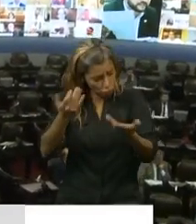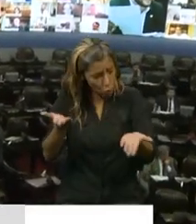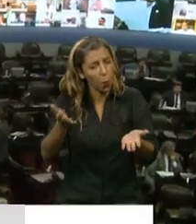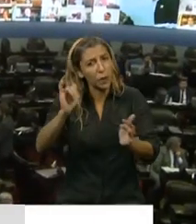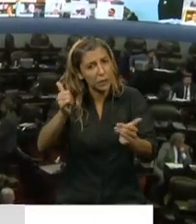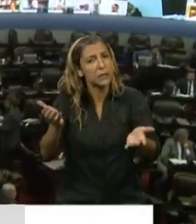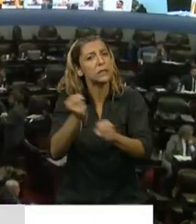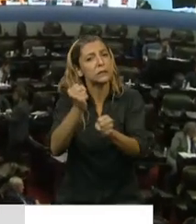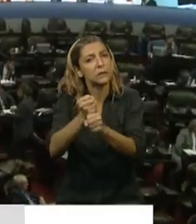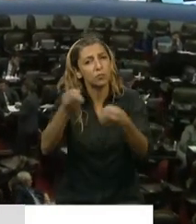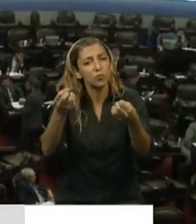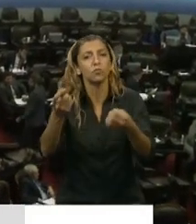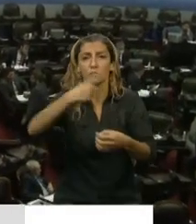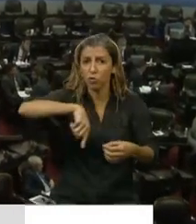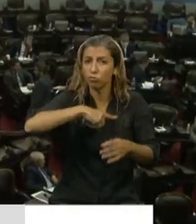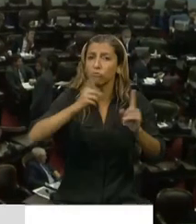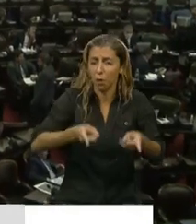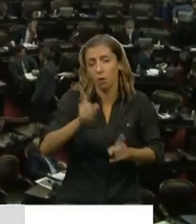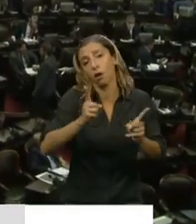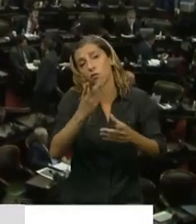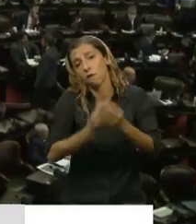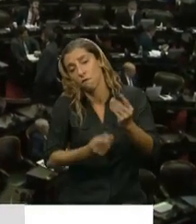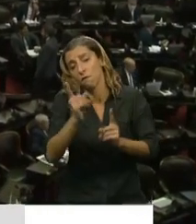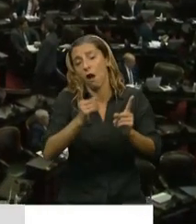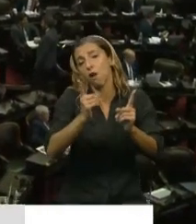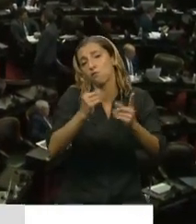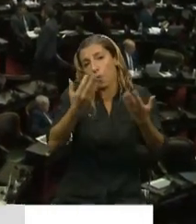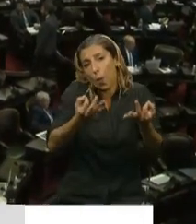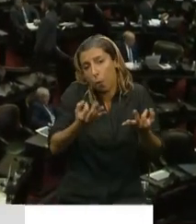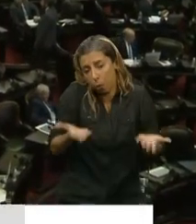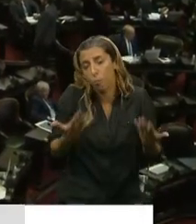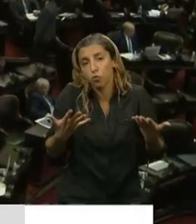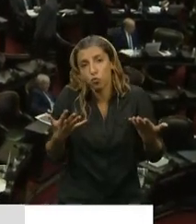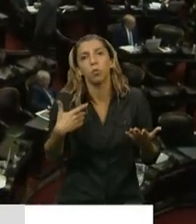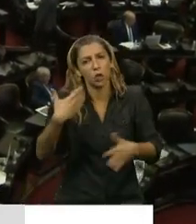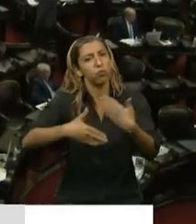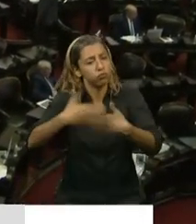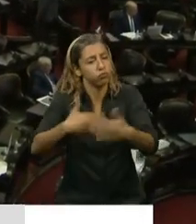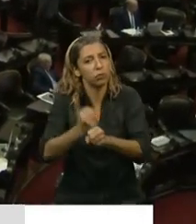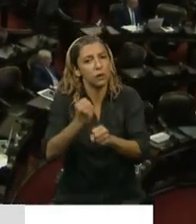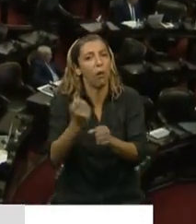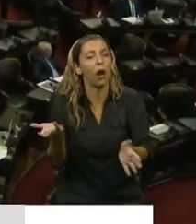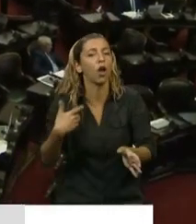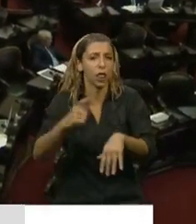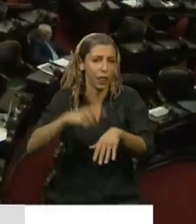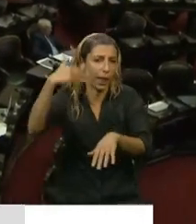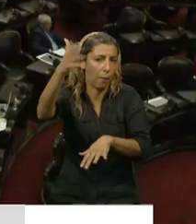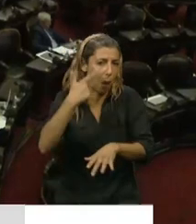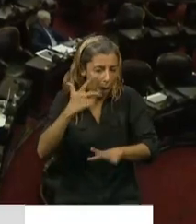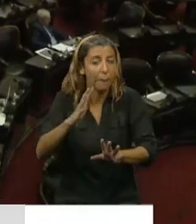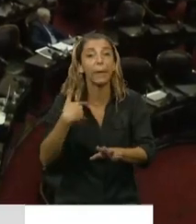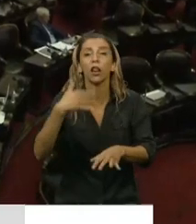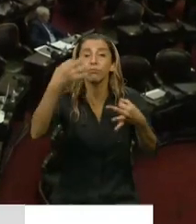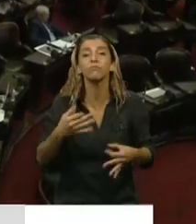las cosas con errores, con aciertos, de la mejor manera posible, y creo que en el tiempo argentino eso lo va a reconocer. Quiero hacer un